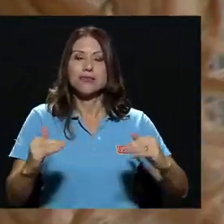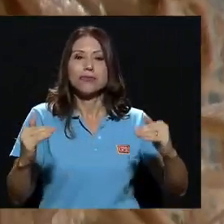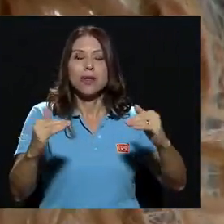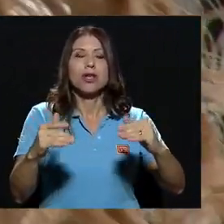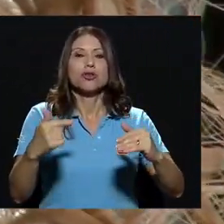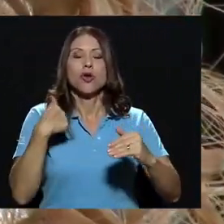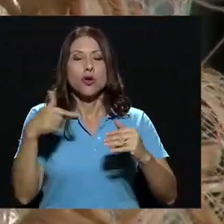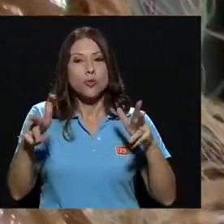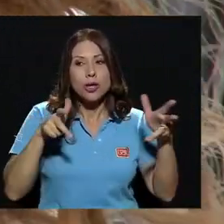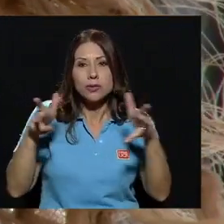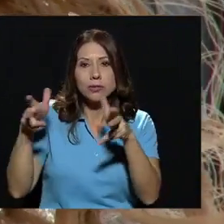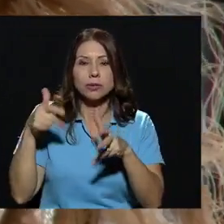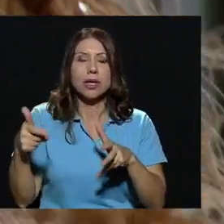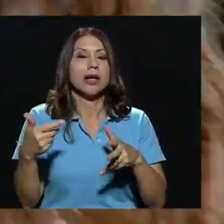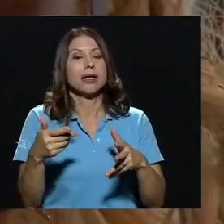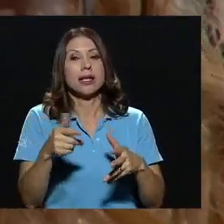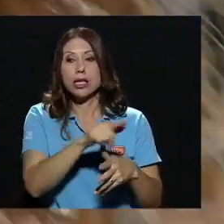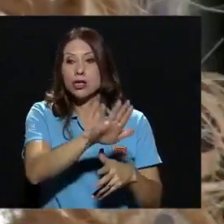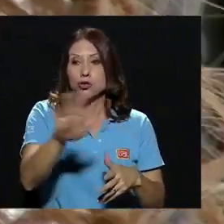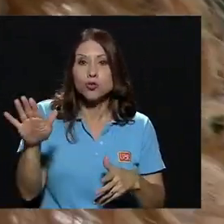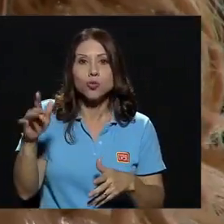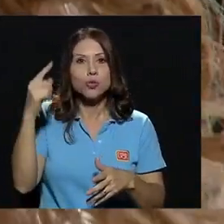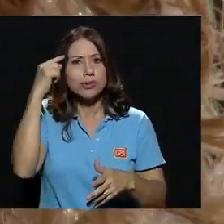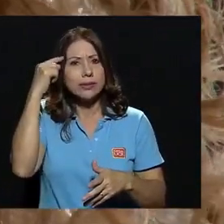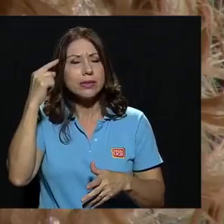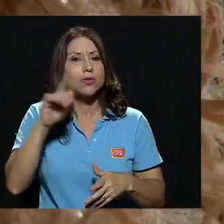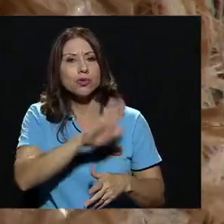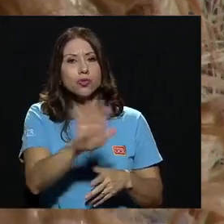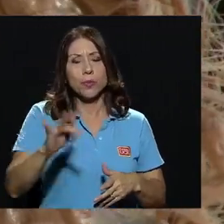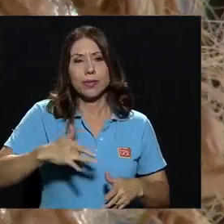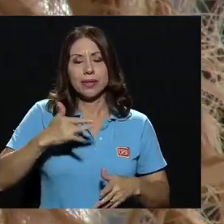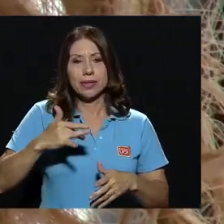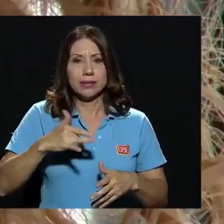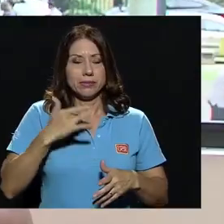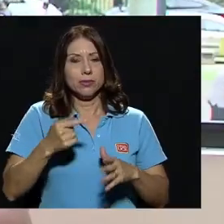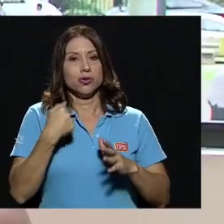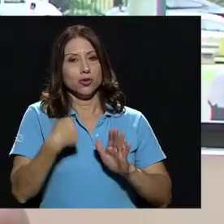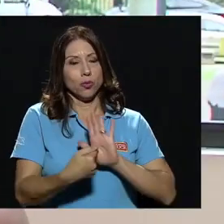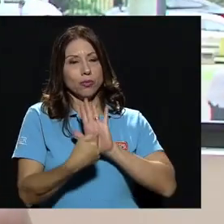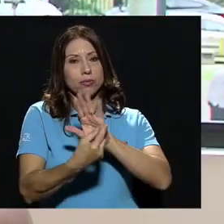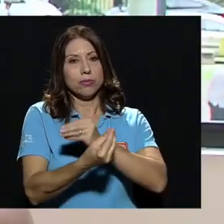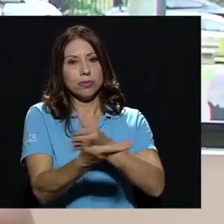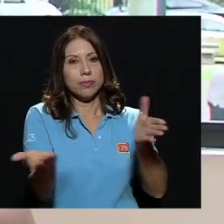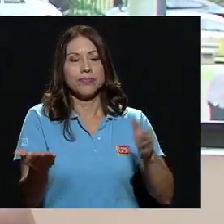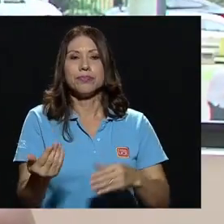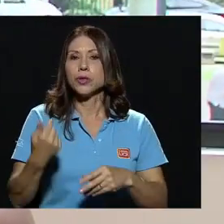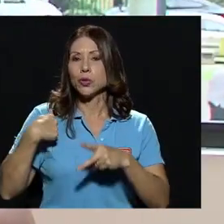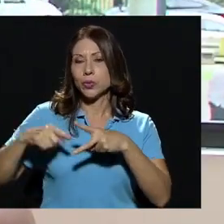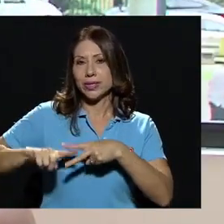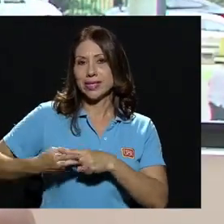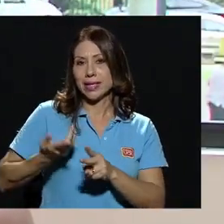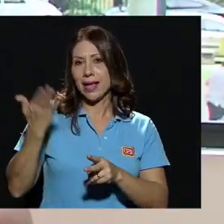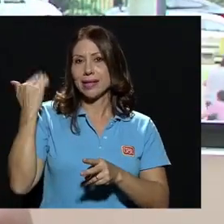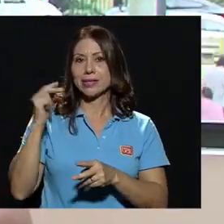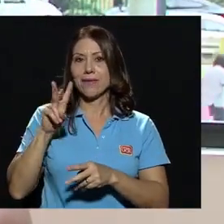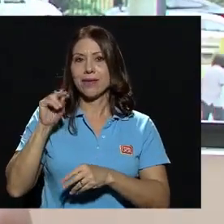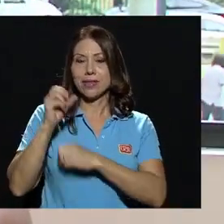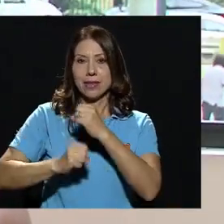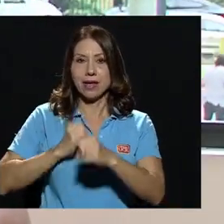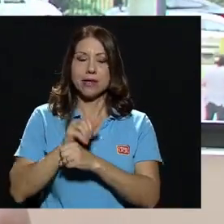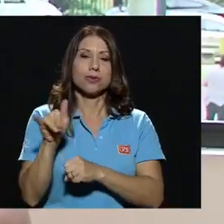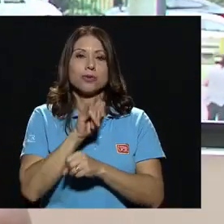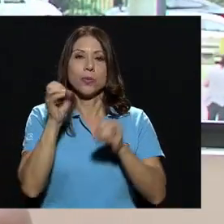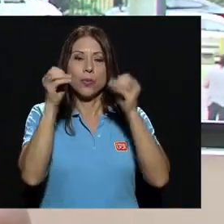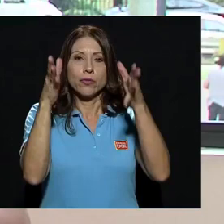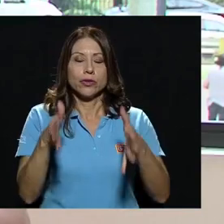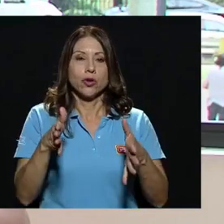voy a escuchar y voy a llevar el sentir y el pensar de todas estas personas. Bueno, inicié hace 20 años como profesora